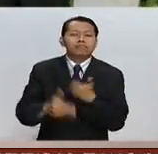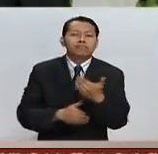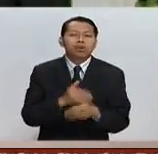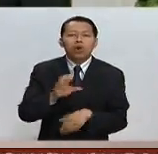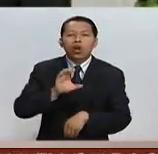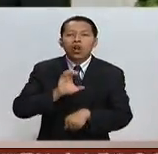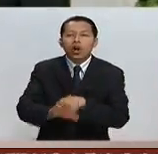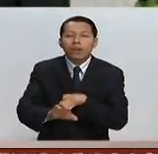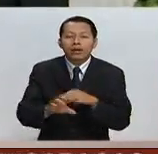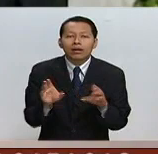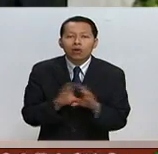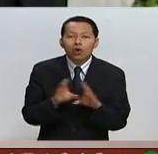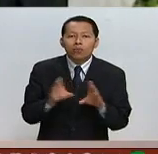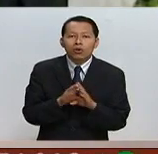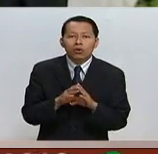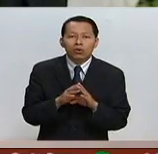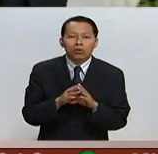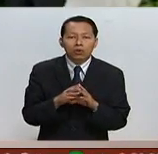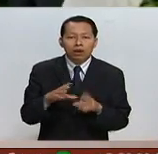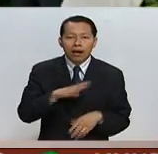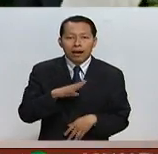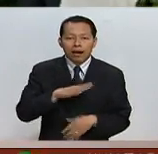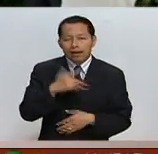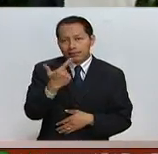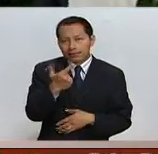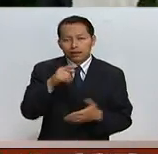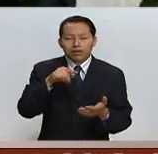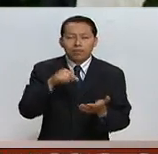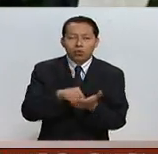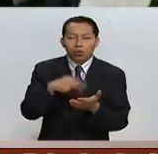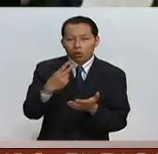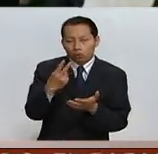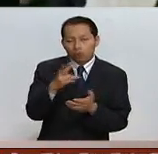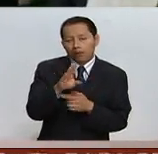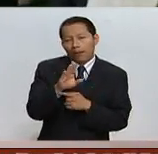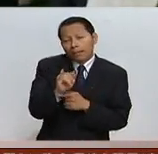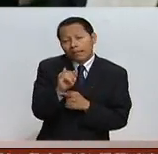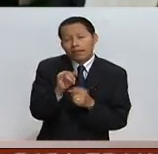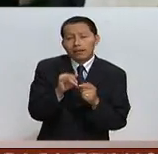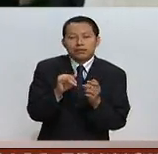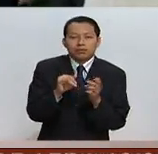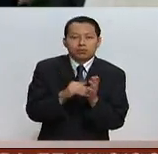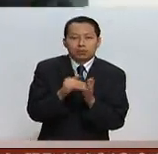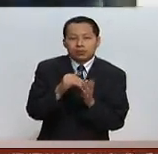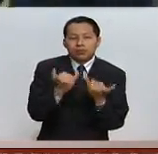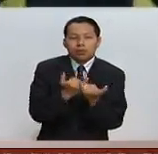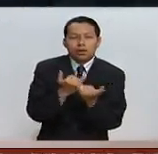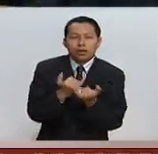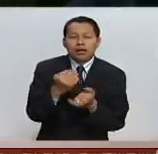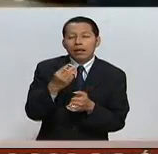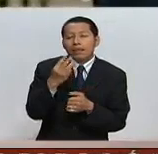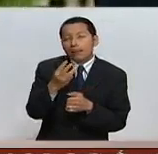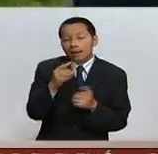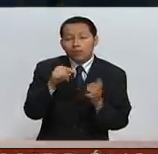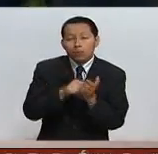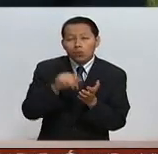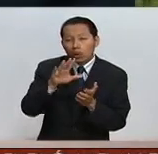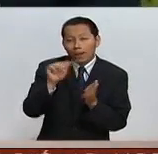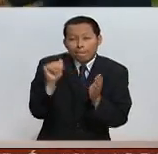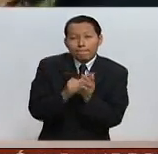digamos tener 7.2 billones, unos 3.5 mil millones